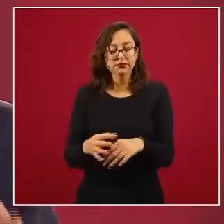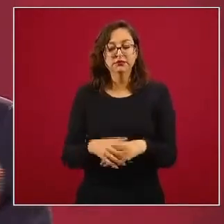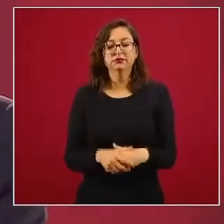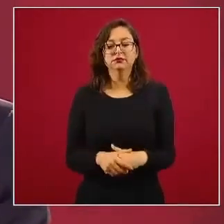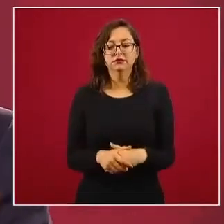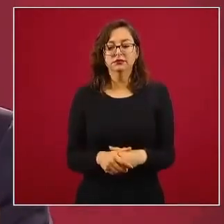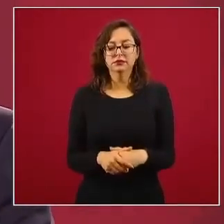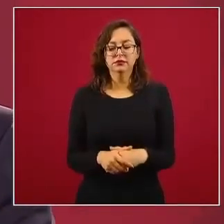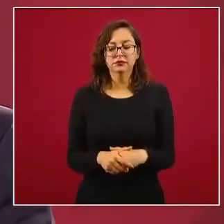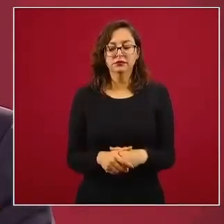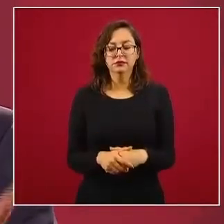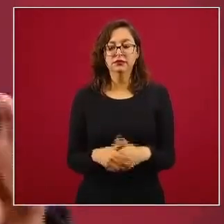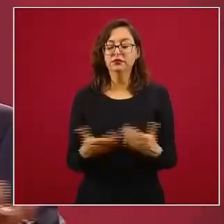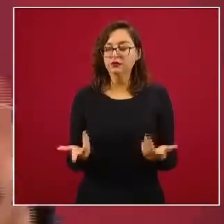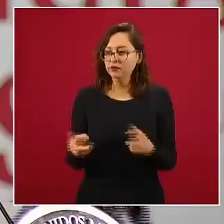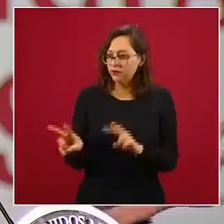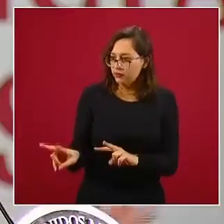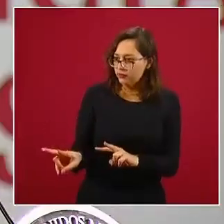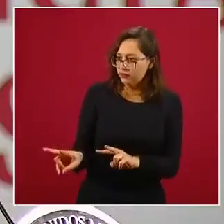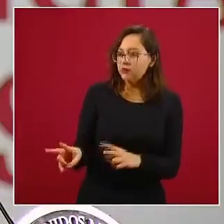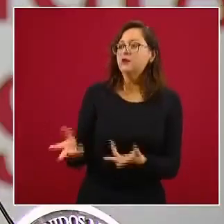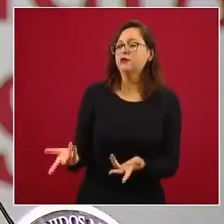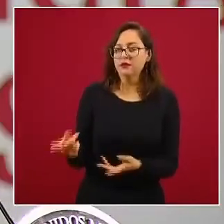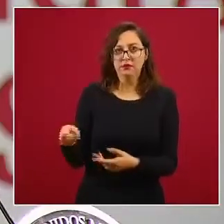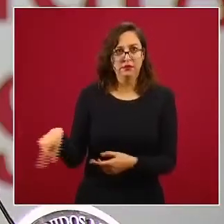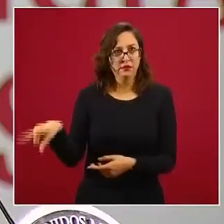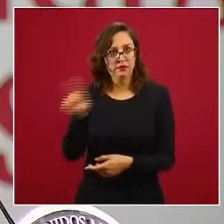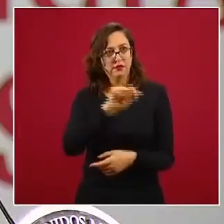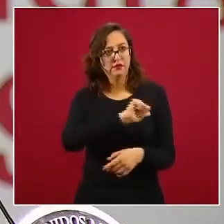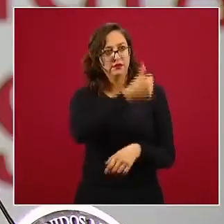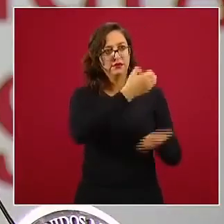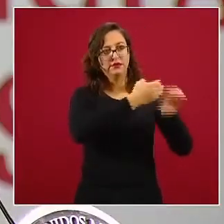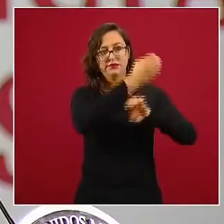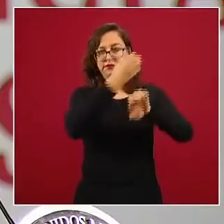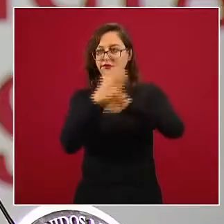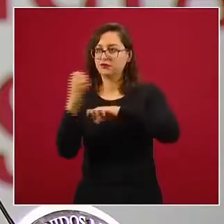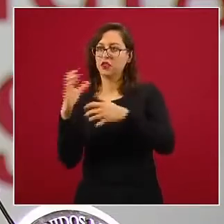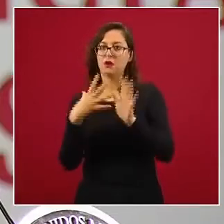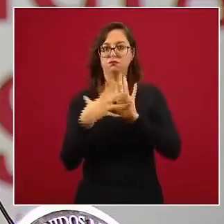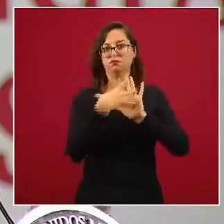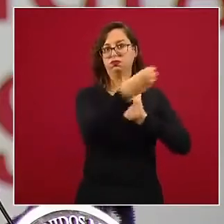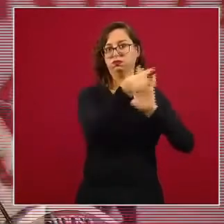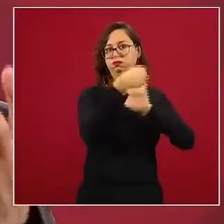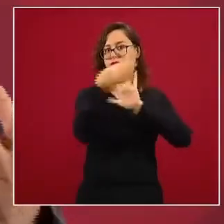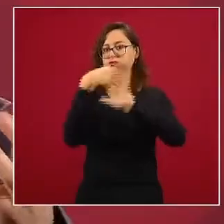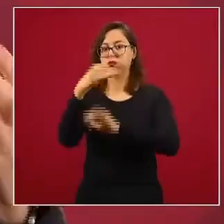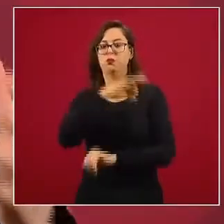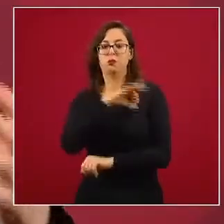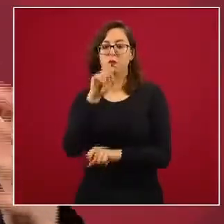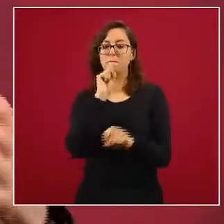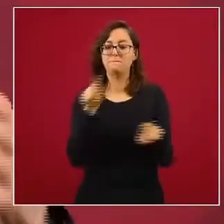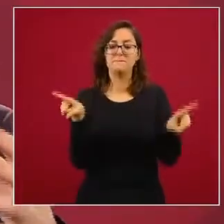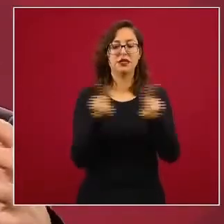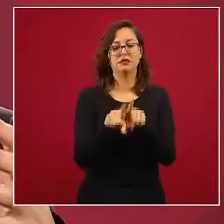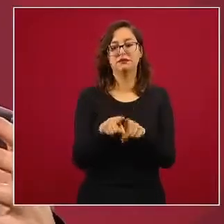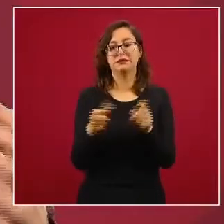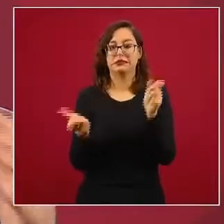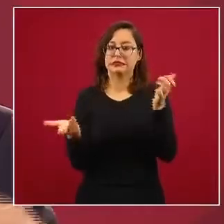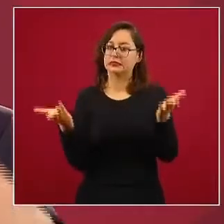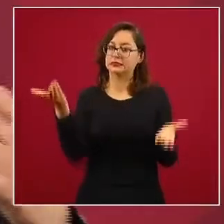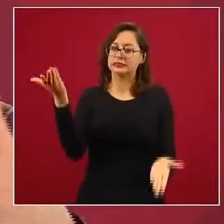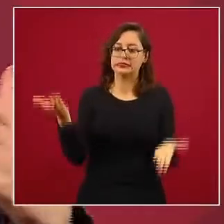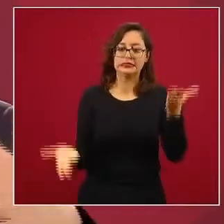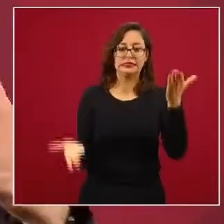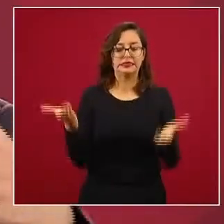nos sirve de modelo de lo que pueden y han hecho las entidades federativas para encontrar siempre este balance